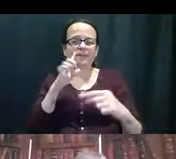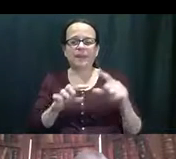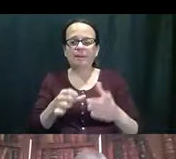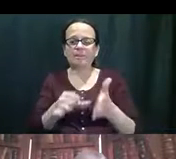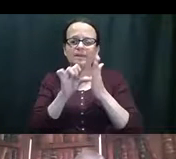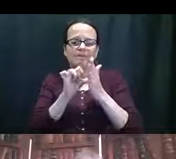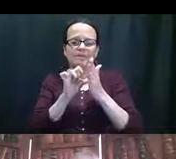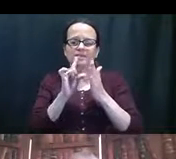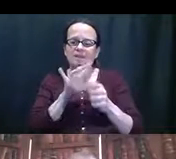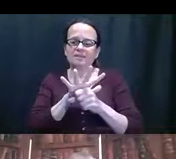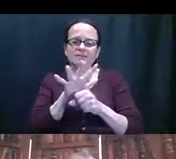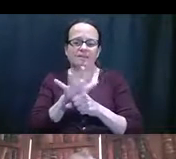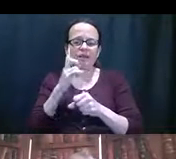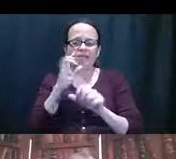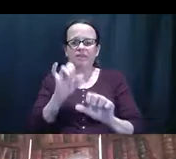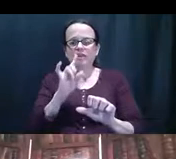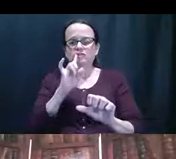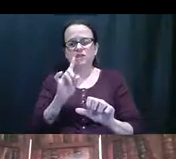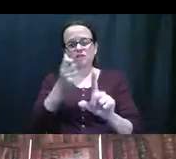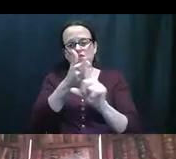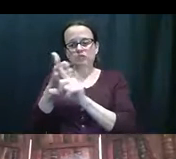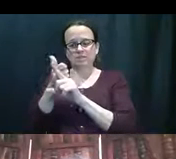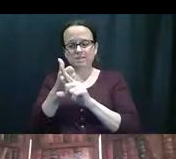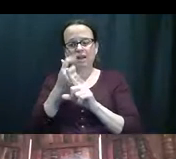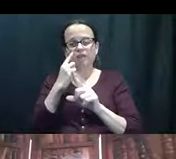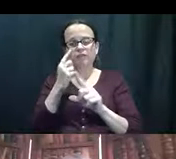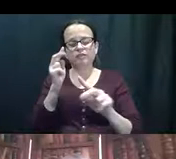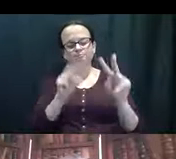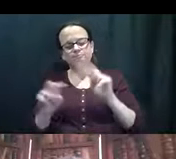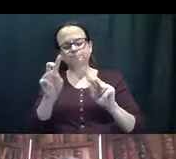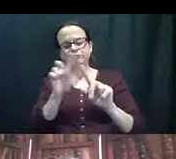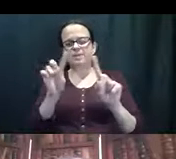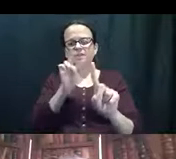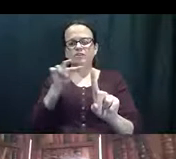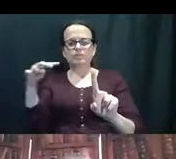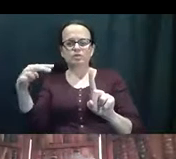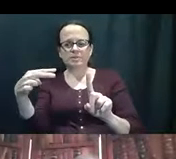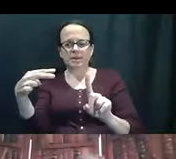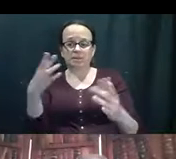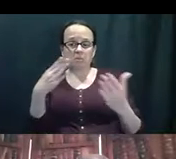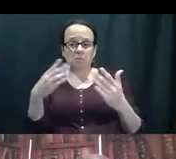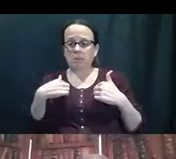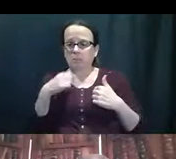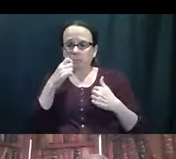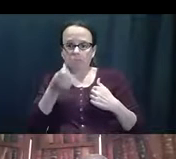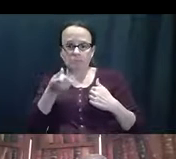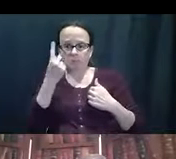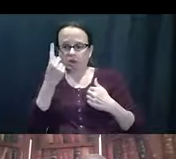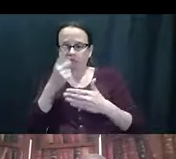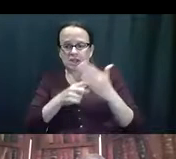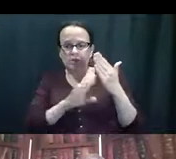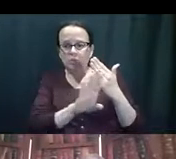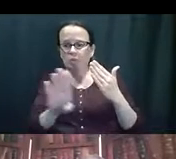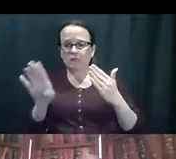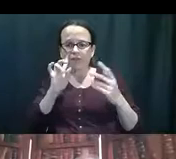No puede ser enfatizado suficiente. Es que usted está mirando las cosas de una, una perspectiva diferente. Es